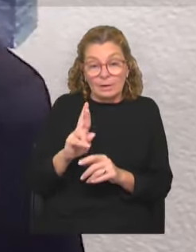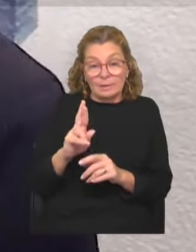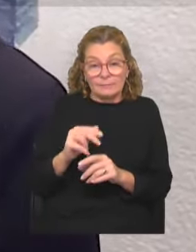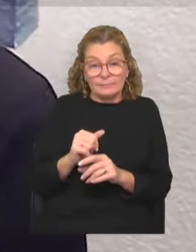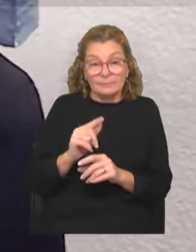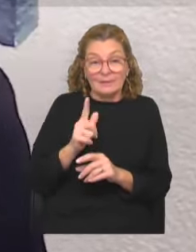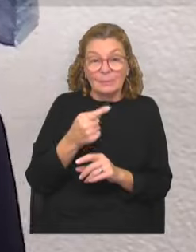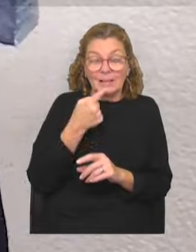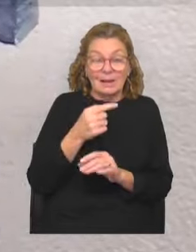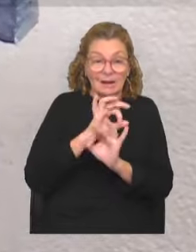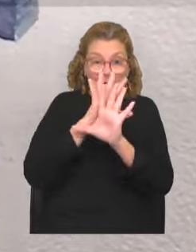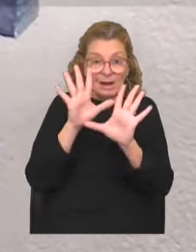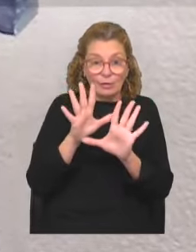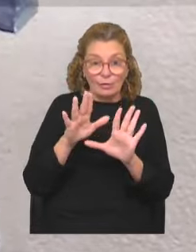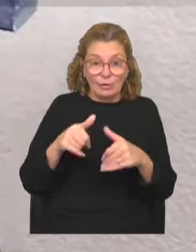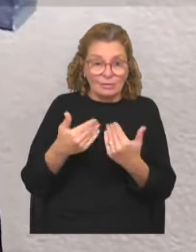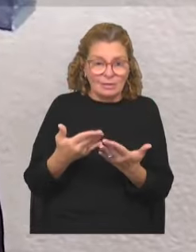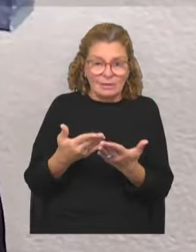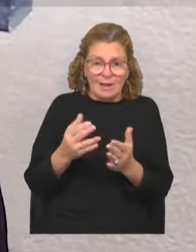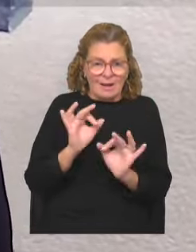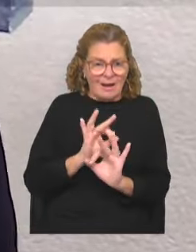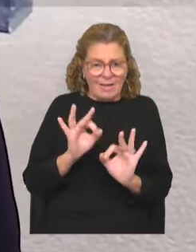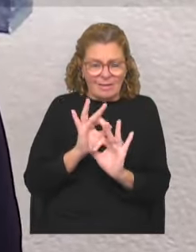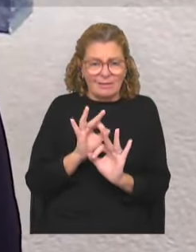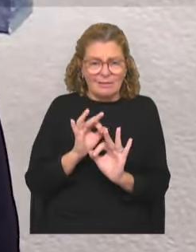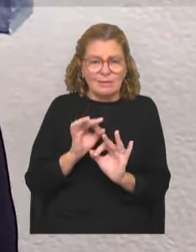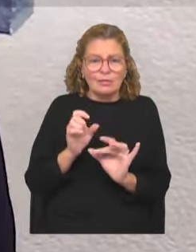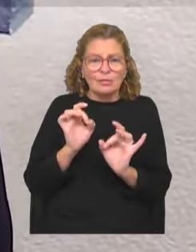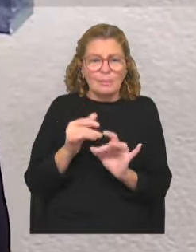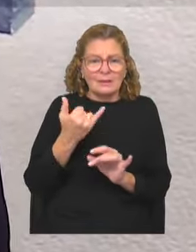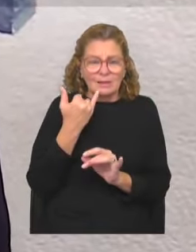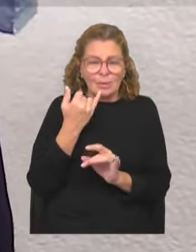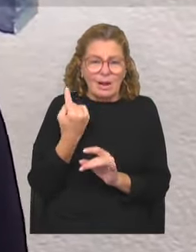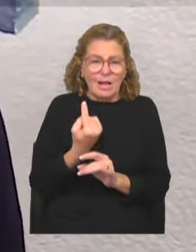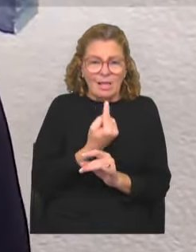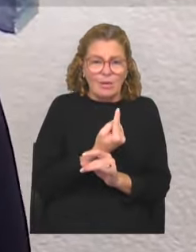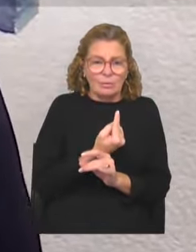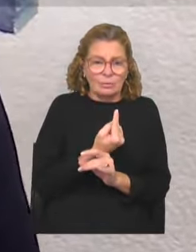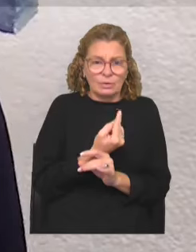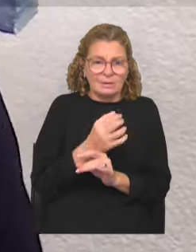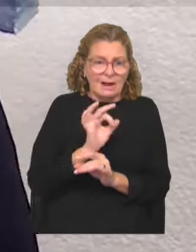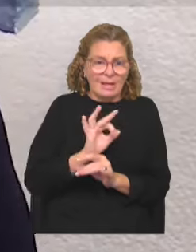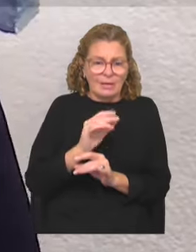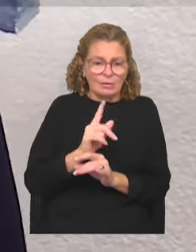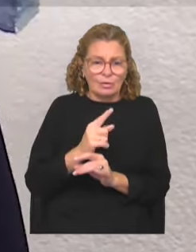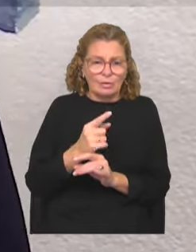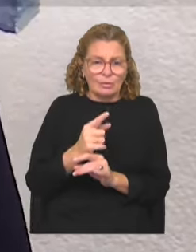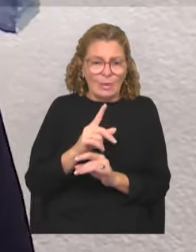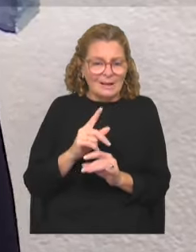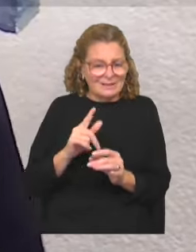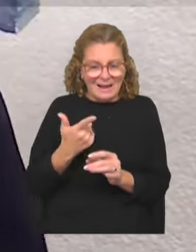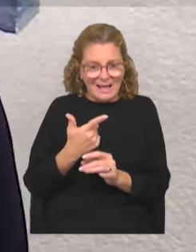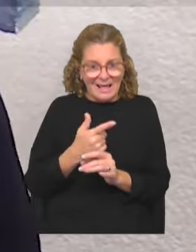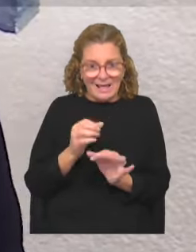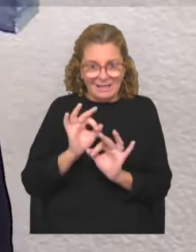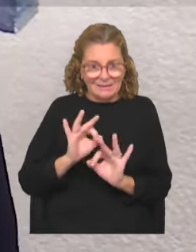Y también dejar en claro que no se entregan dispositivos, sino que es mediante el celular de cada uno. Sí, sí, sí. En ese sentido, no hay una elevación extra